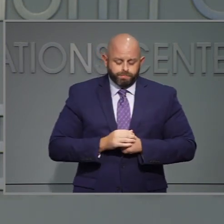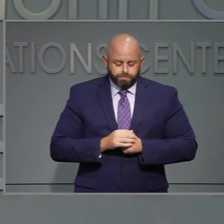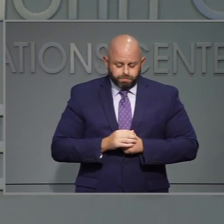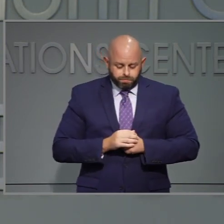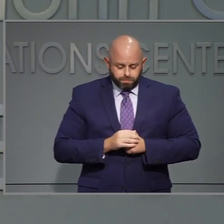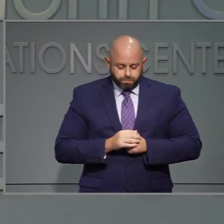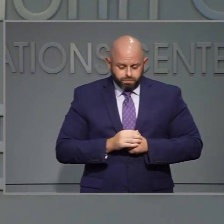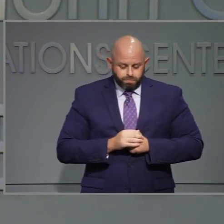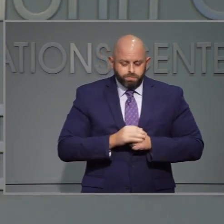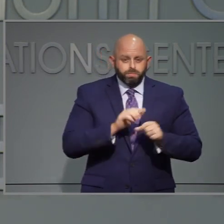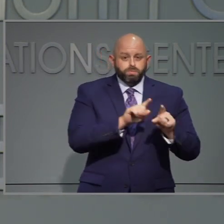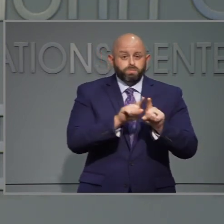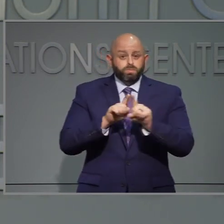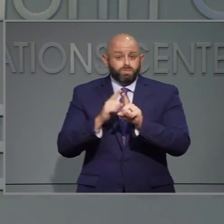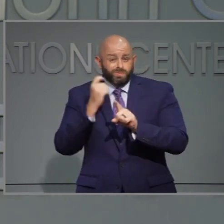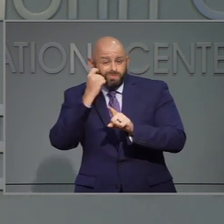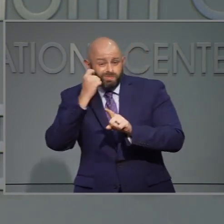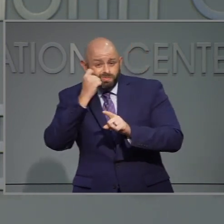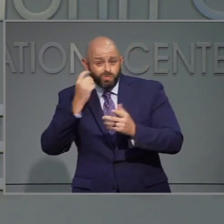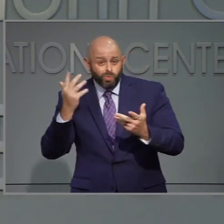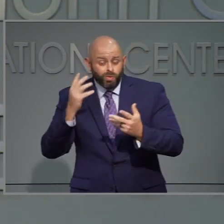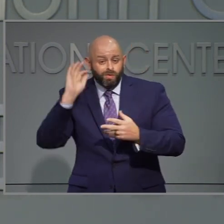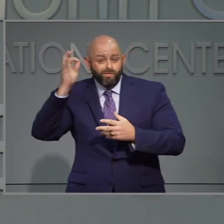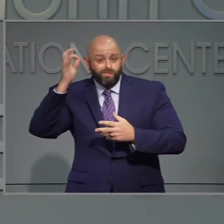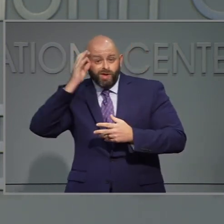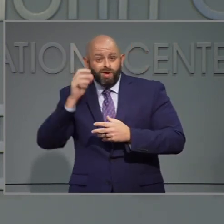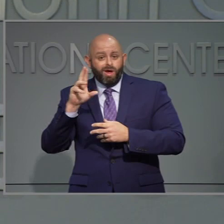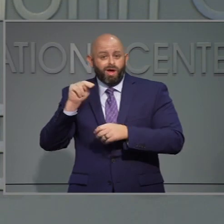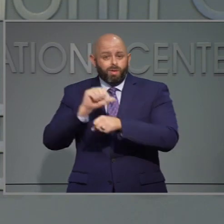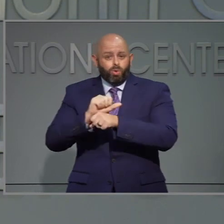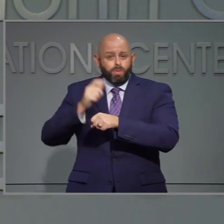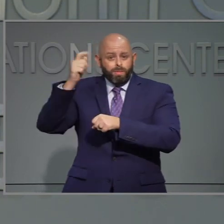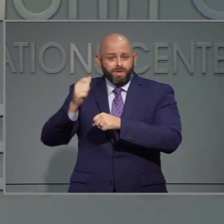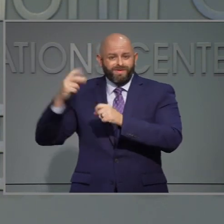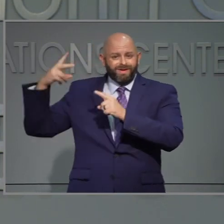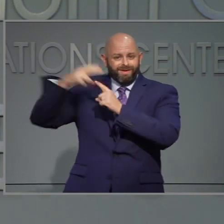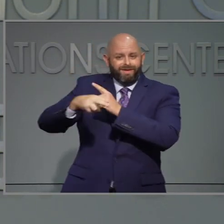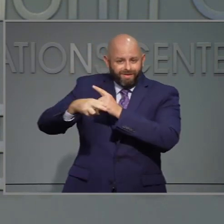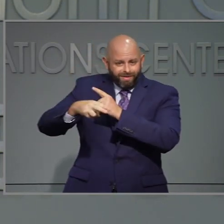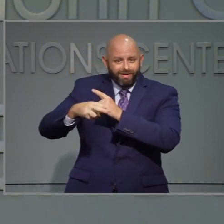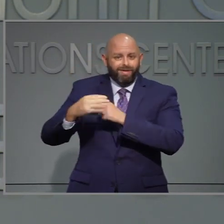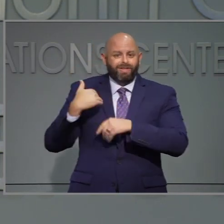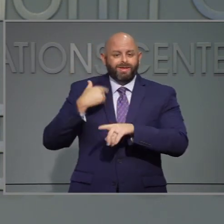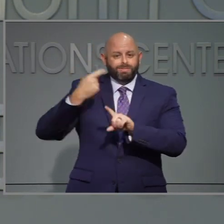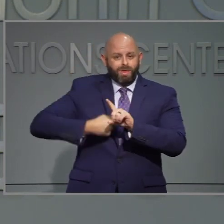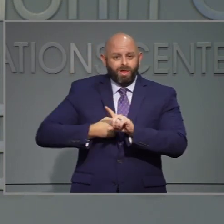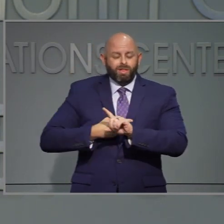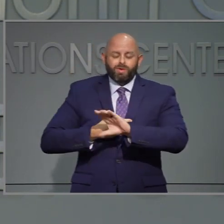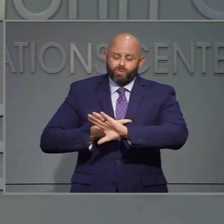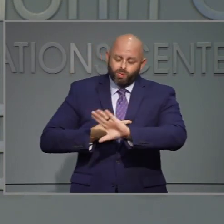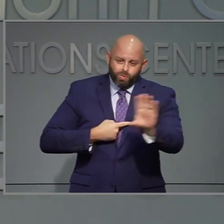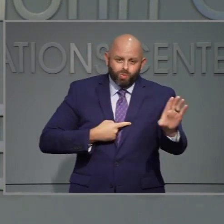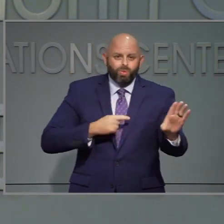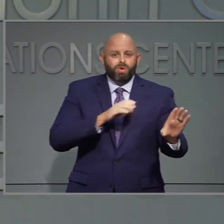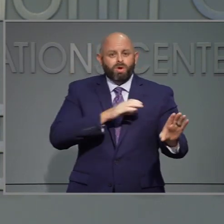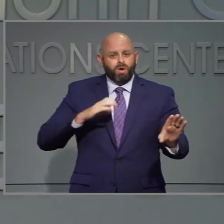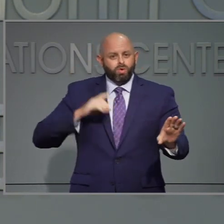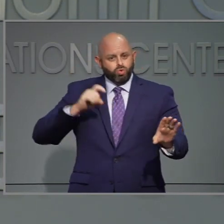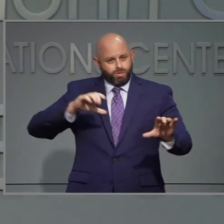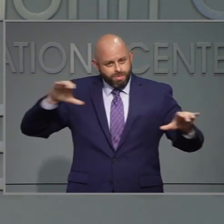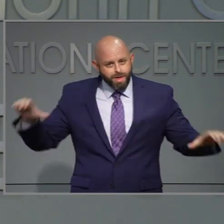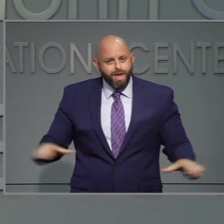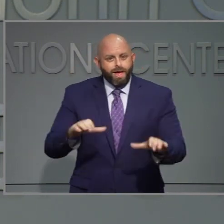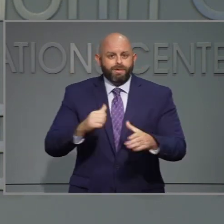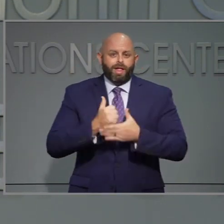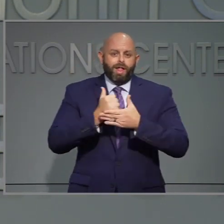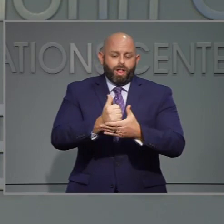de recibir asistencia federal por desempleo que se acabó el mes pasado. El Congreso debería actuar para que las personas tengan